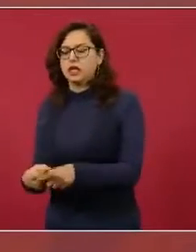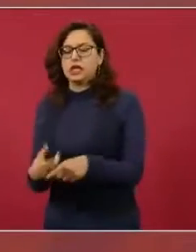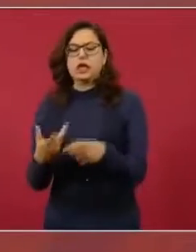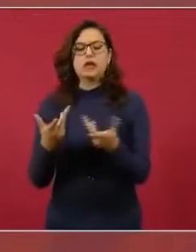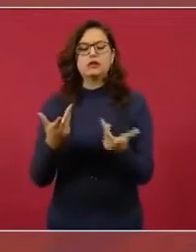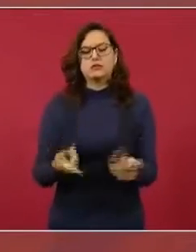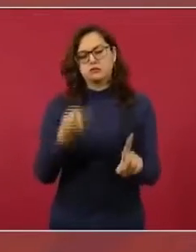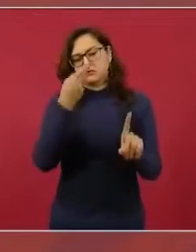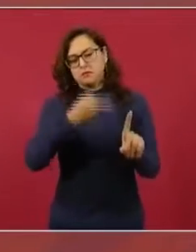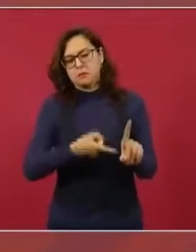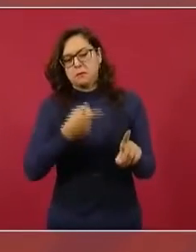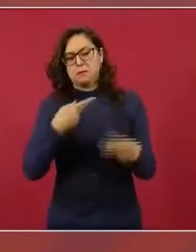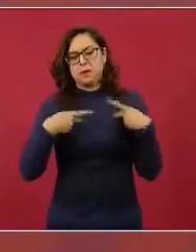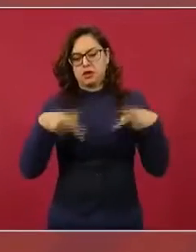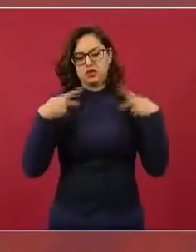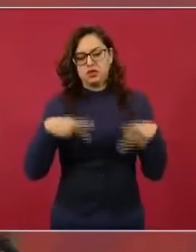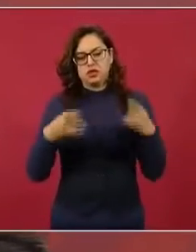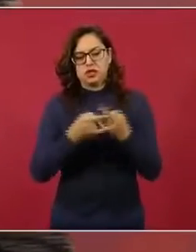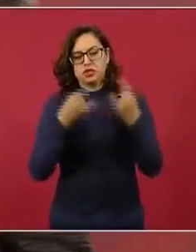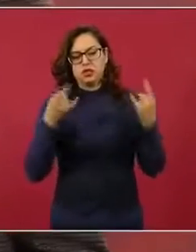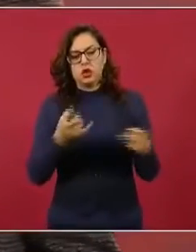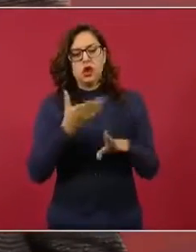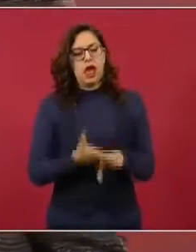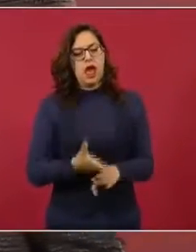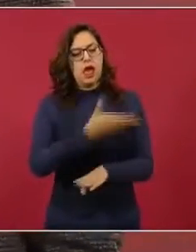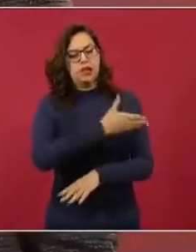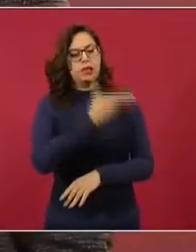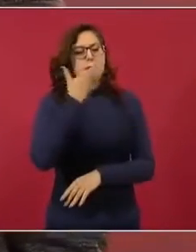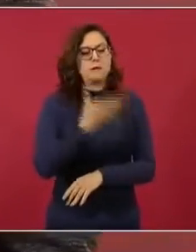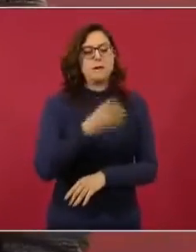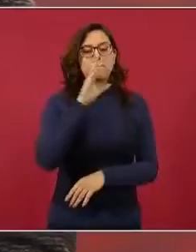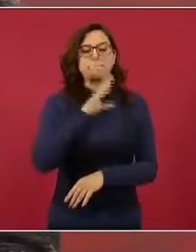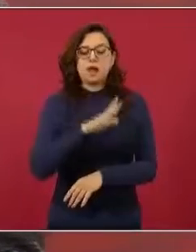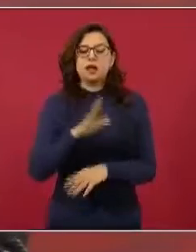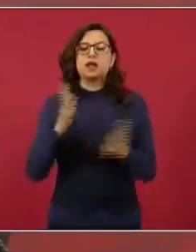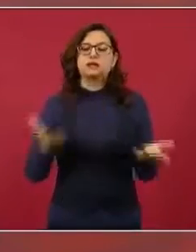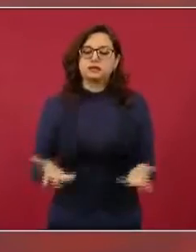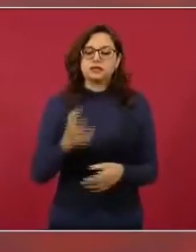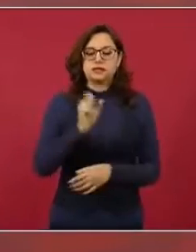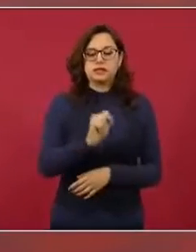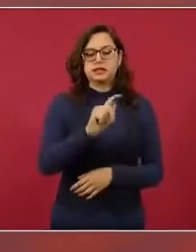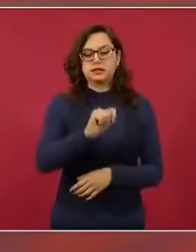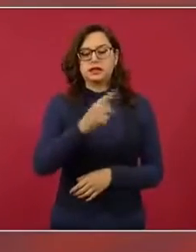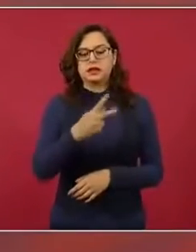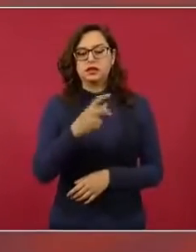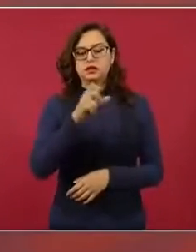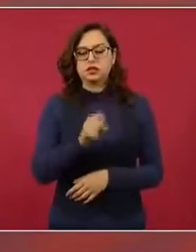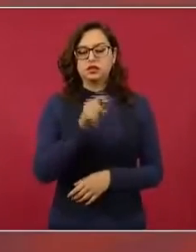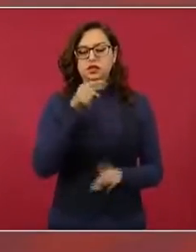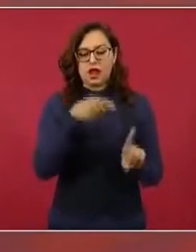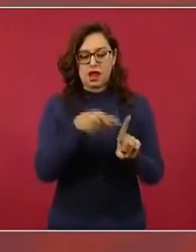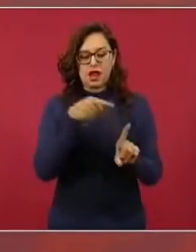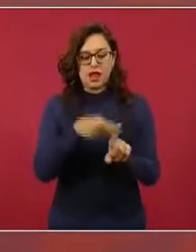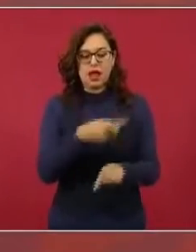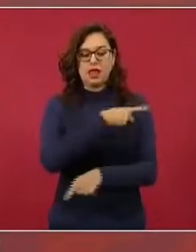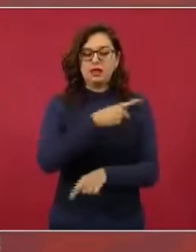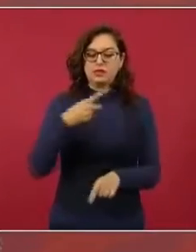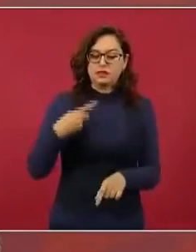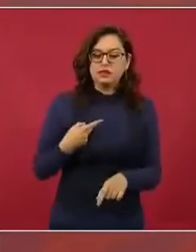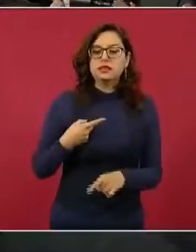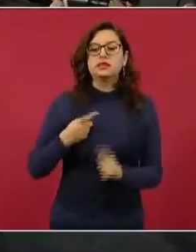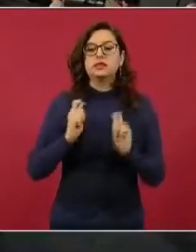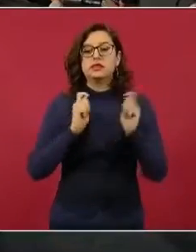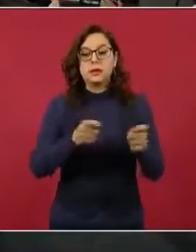lo tienen que ver en la Secretaría del Trabajo y en la comisión que va a